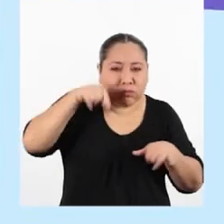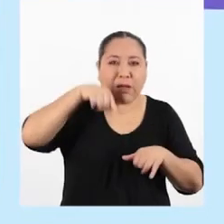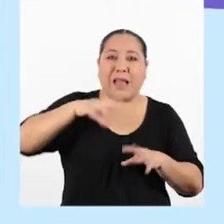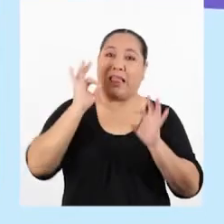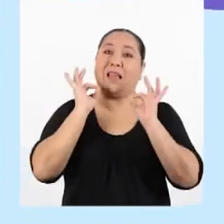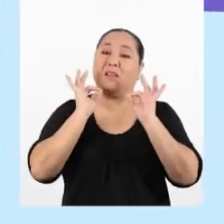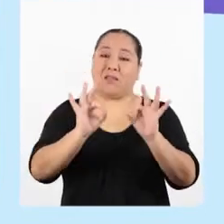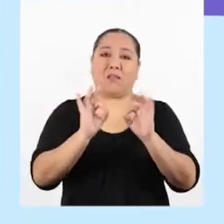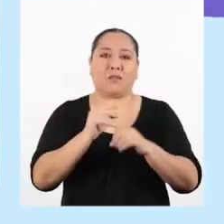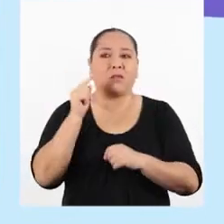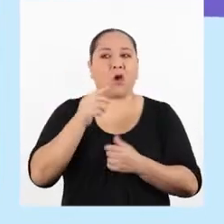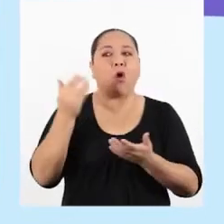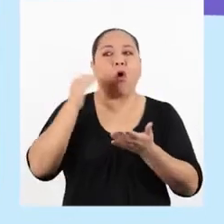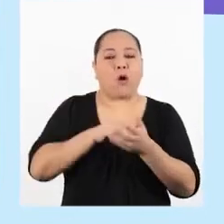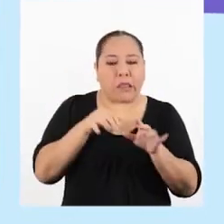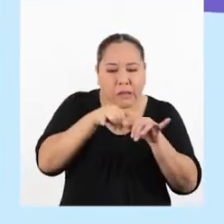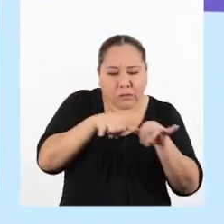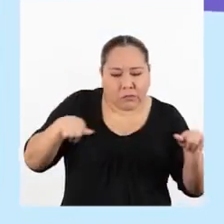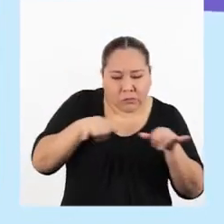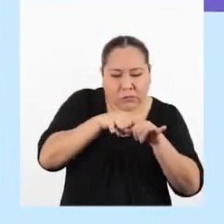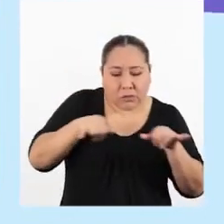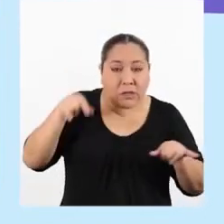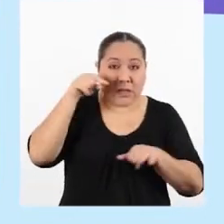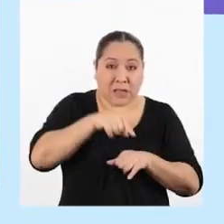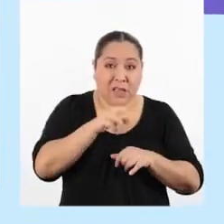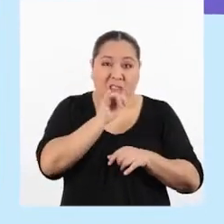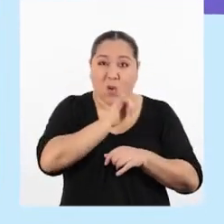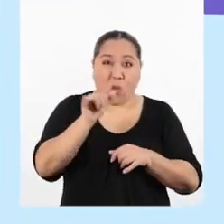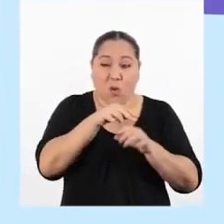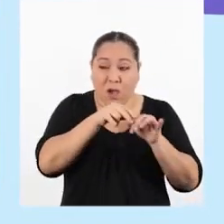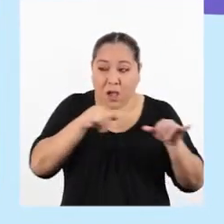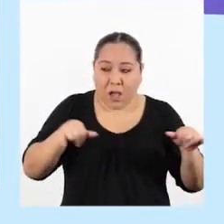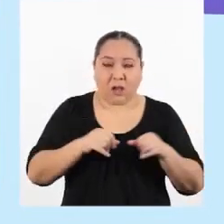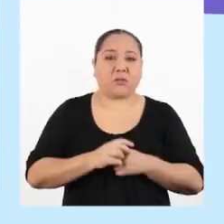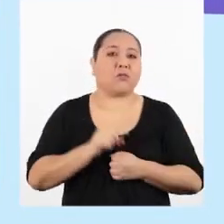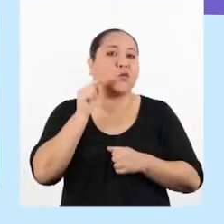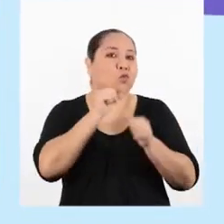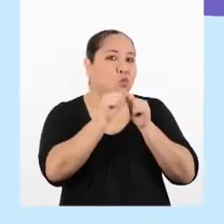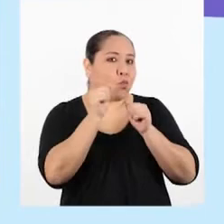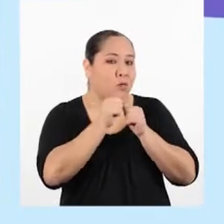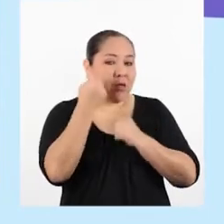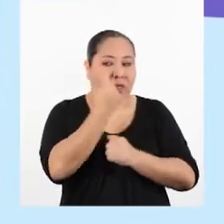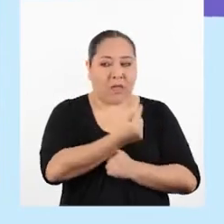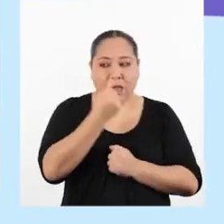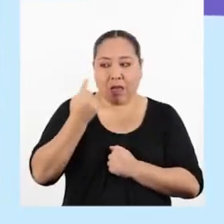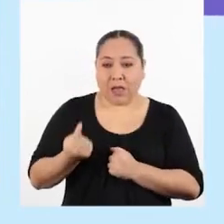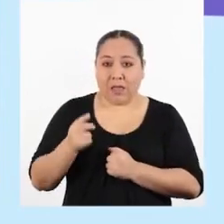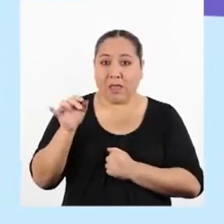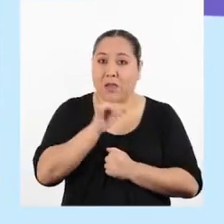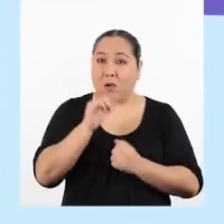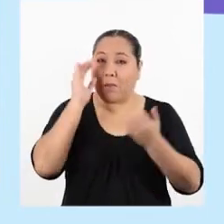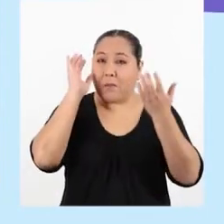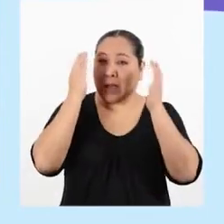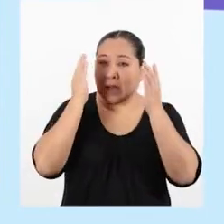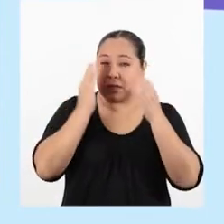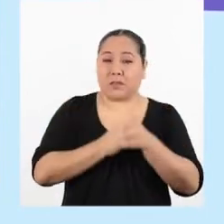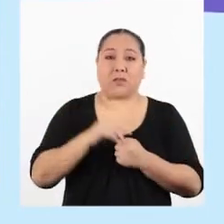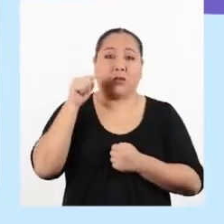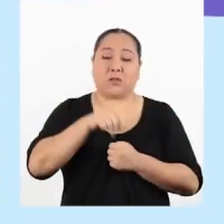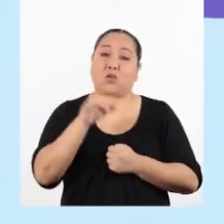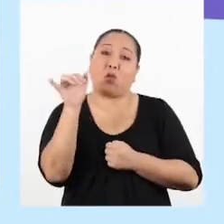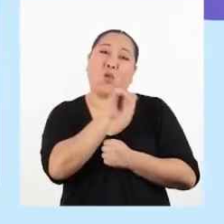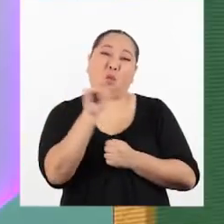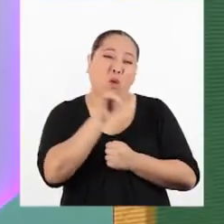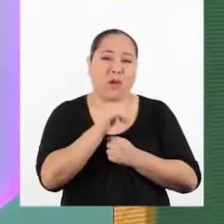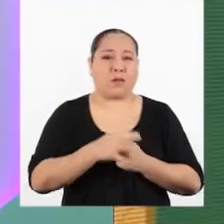Si se repiten las mediciones de la misma distancia, los valores de cada medición deben ser muy parecidos si es que no son